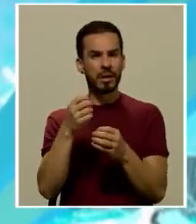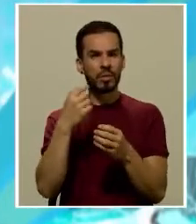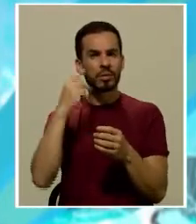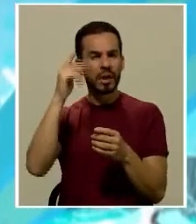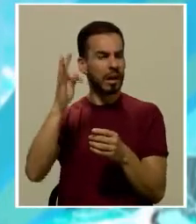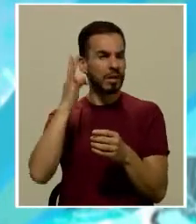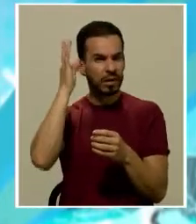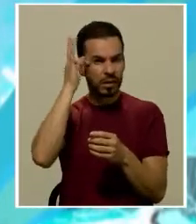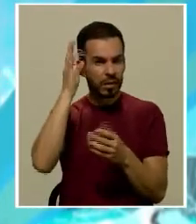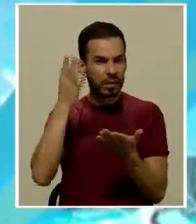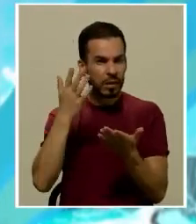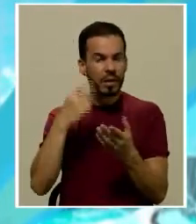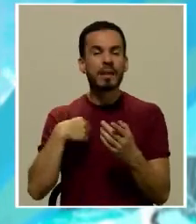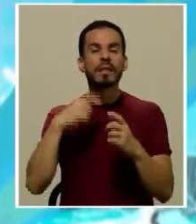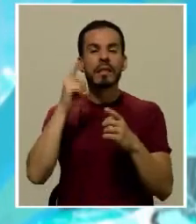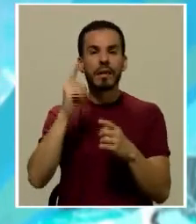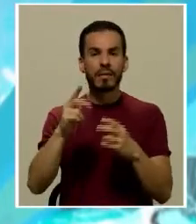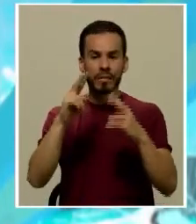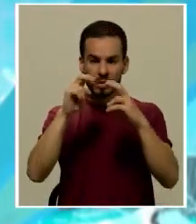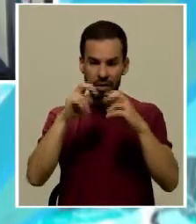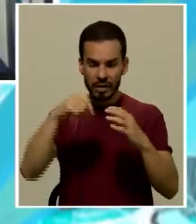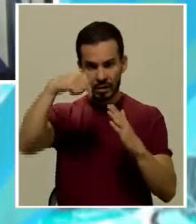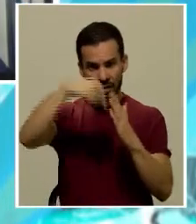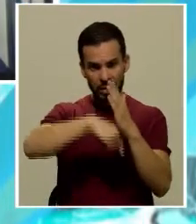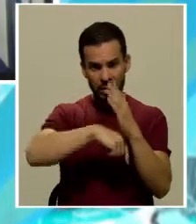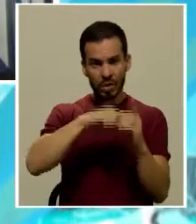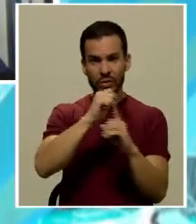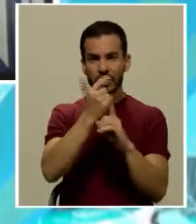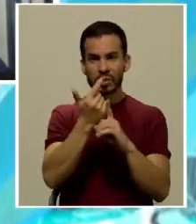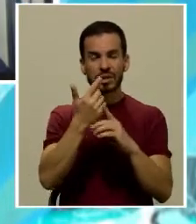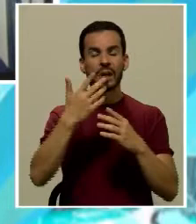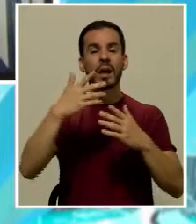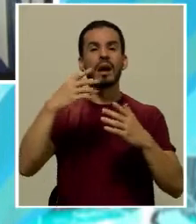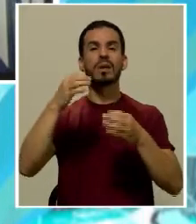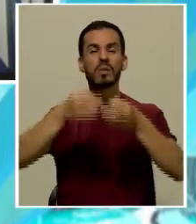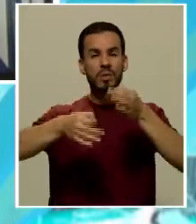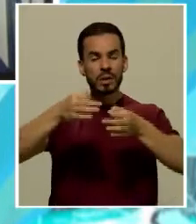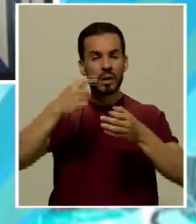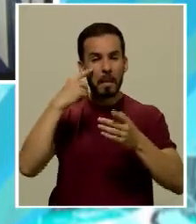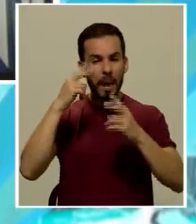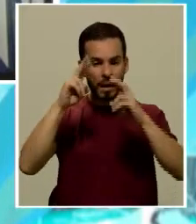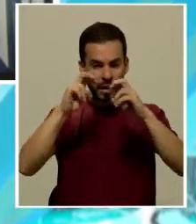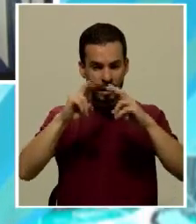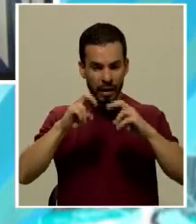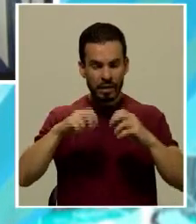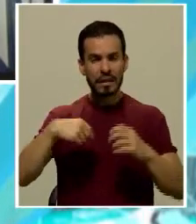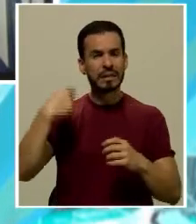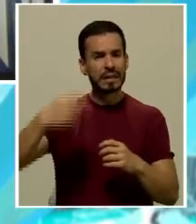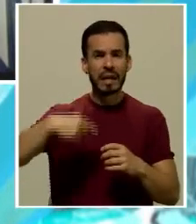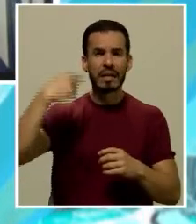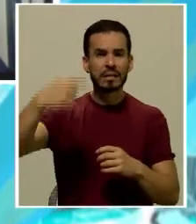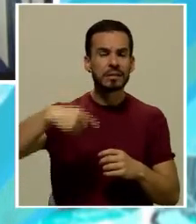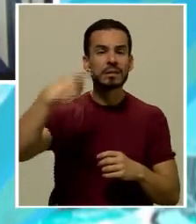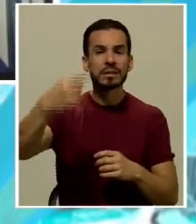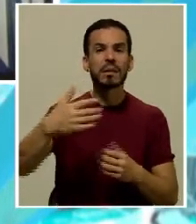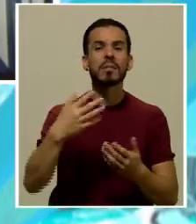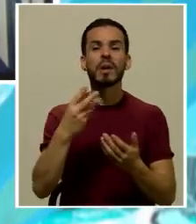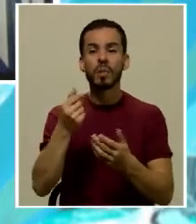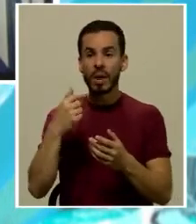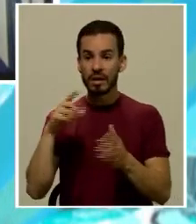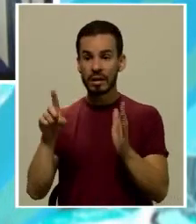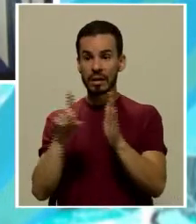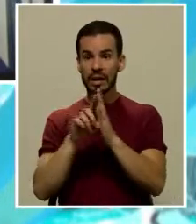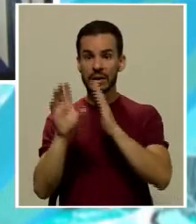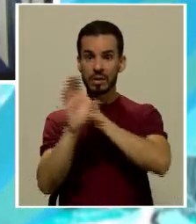doctrinal, debemos hacer análisis y estudios sociológicos jurídicos para analizar permanentemente cuánto del derecho